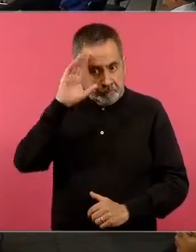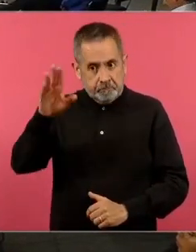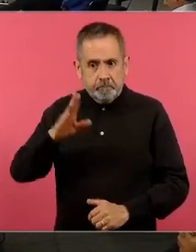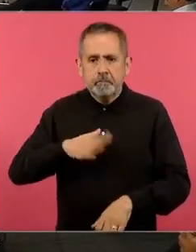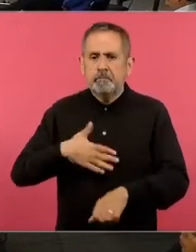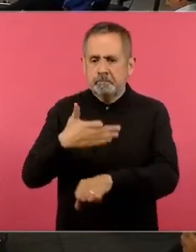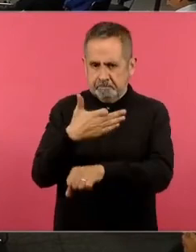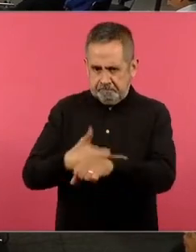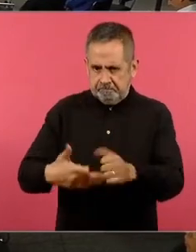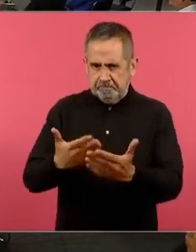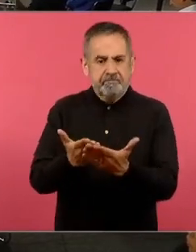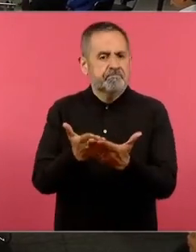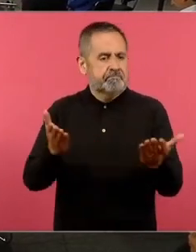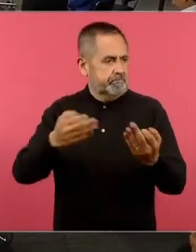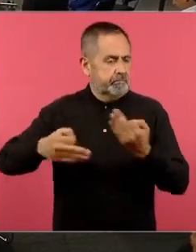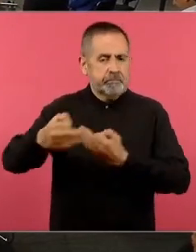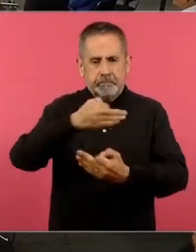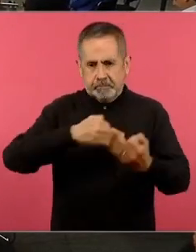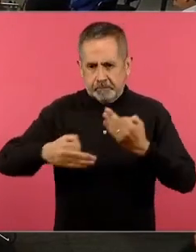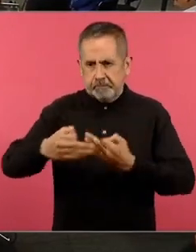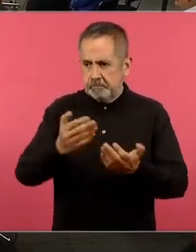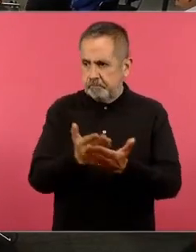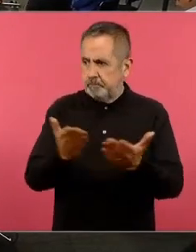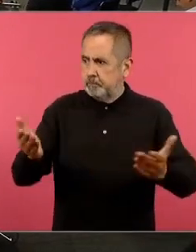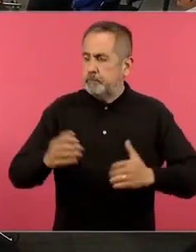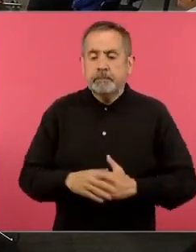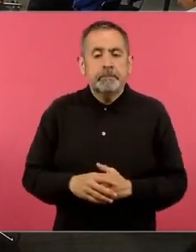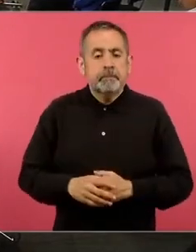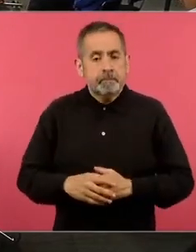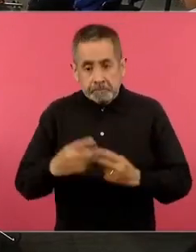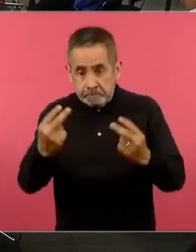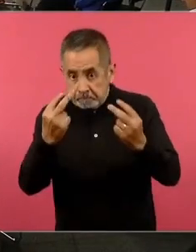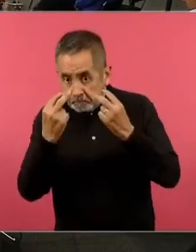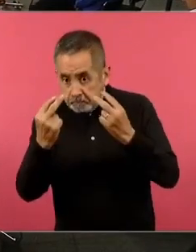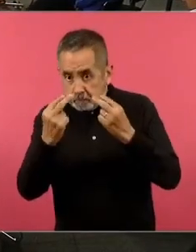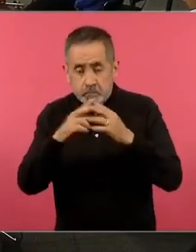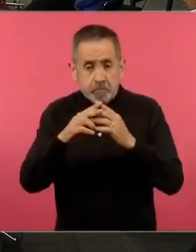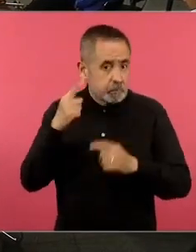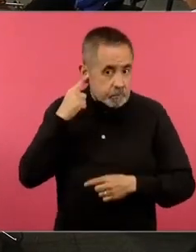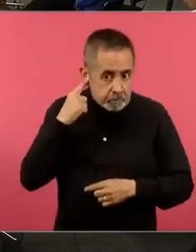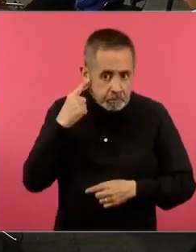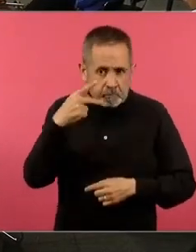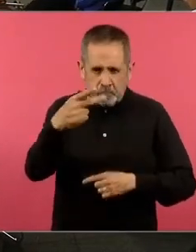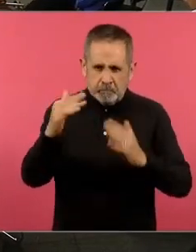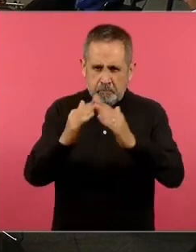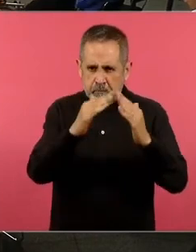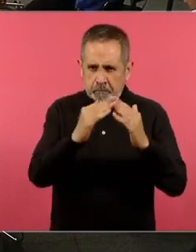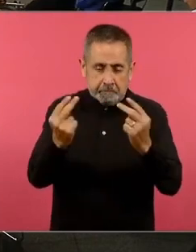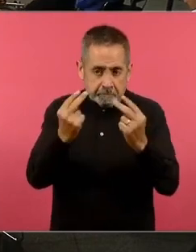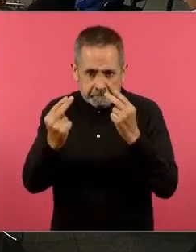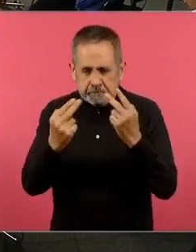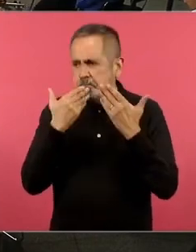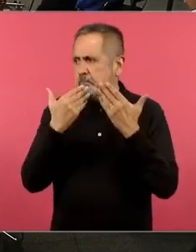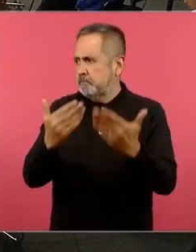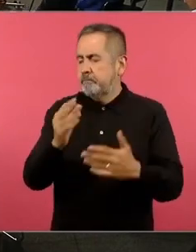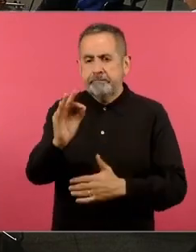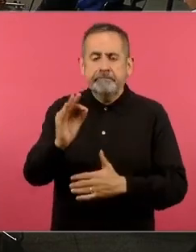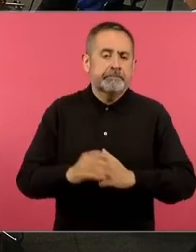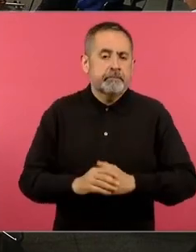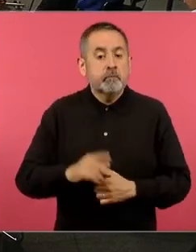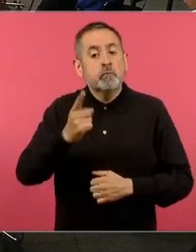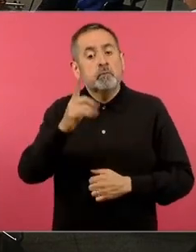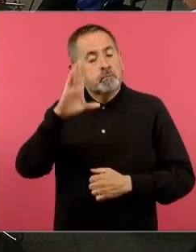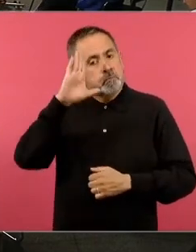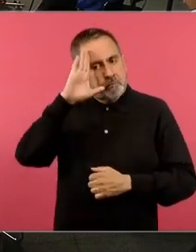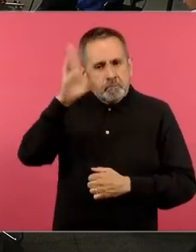muy buenas tardes a todos y a todas, a quienes nos ven y nos escuchan desde sus hogares. En especial, un